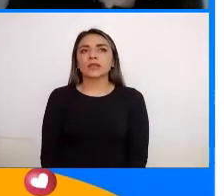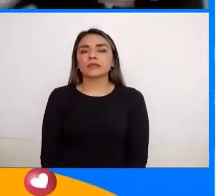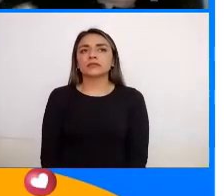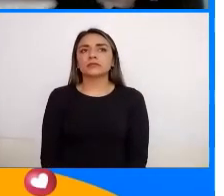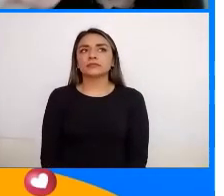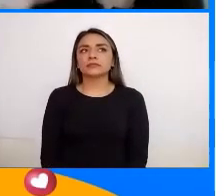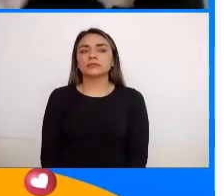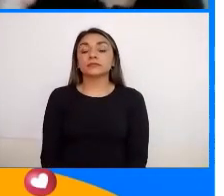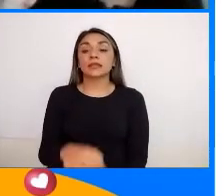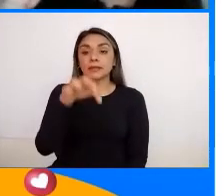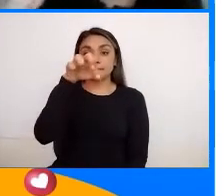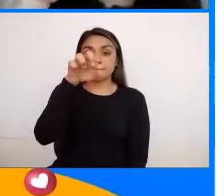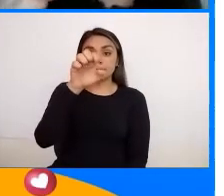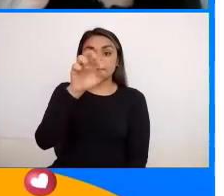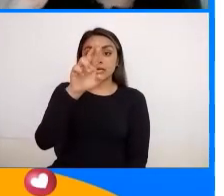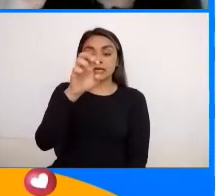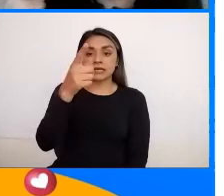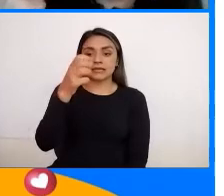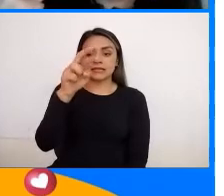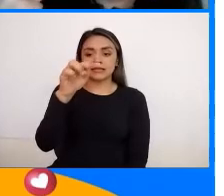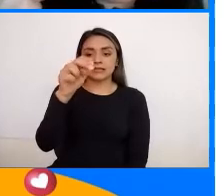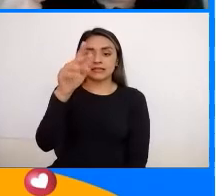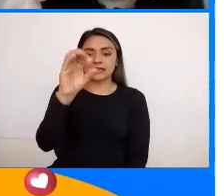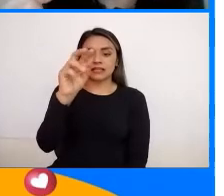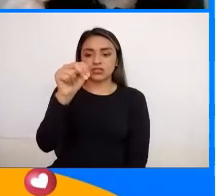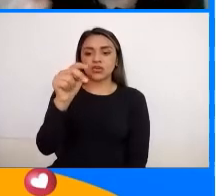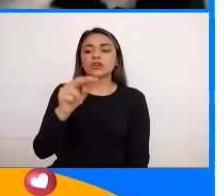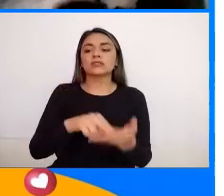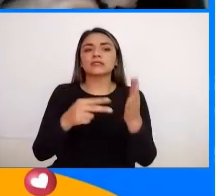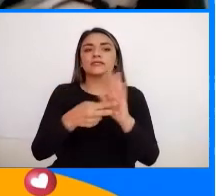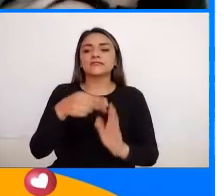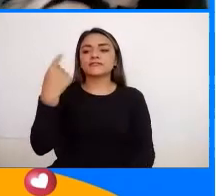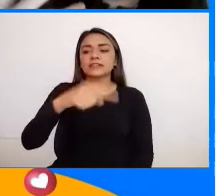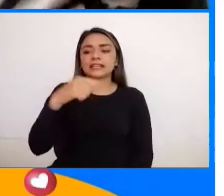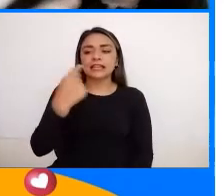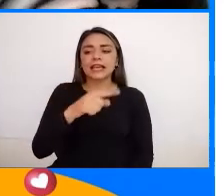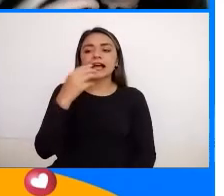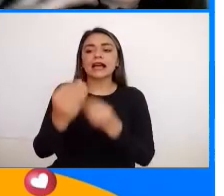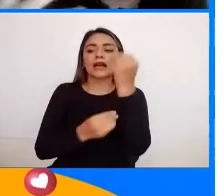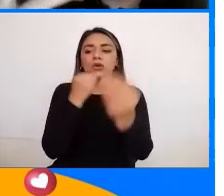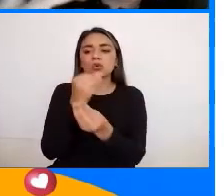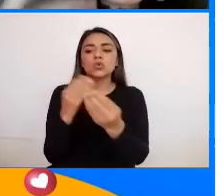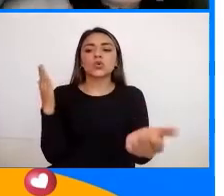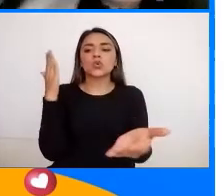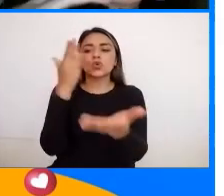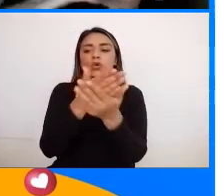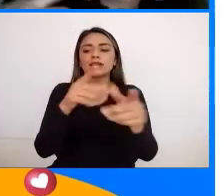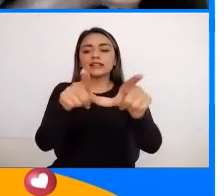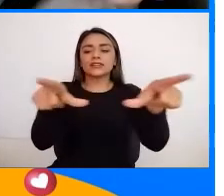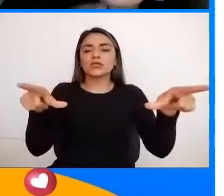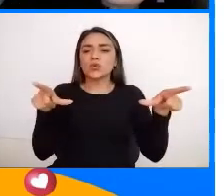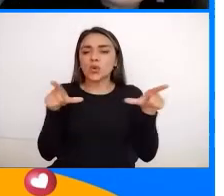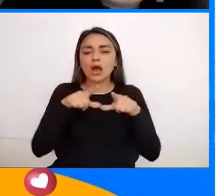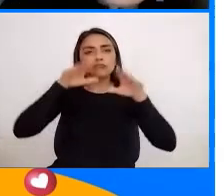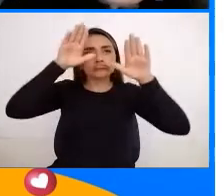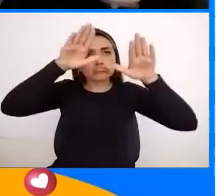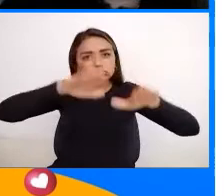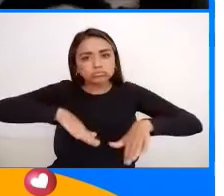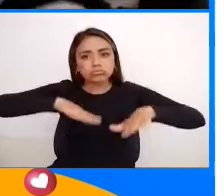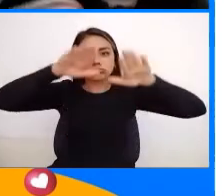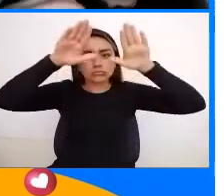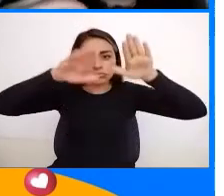Las peregrinaciones Se refiere Al hecho de Nosotros ir A un lugar sagrado Adorar a alguien